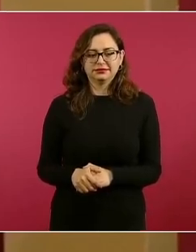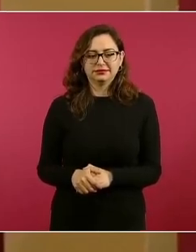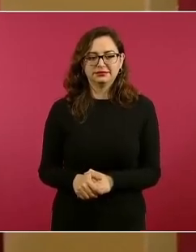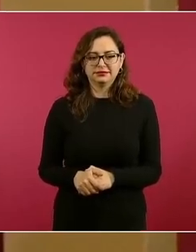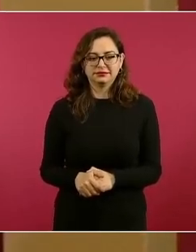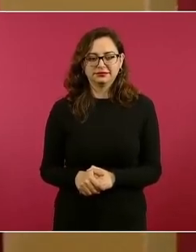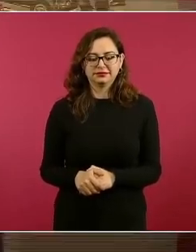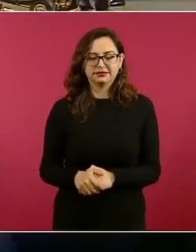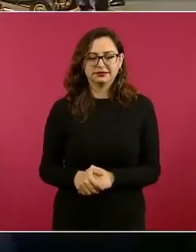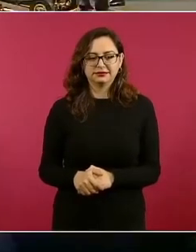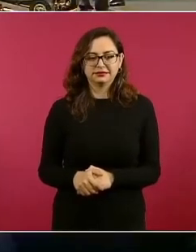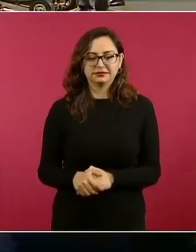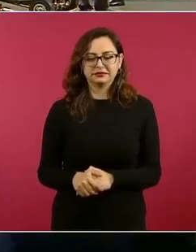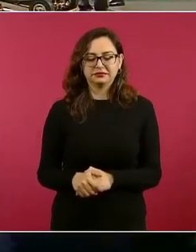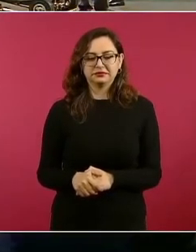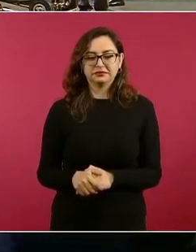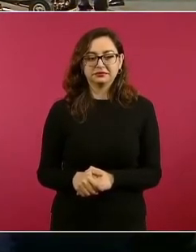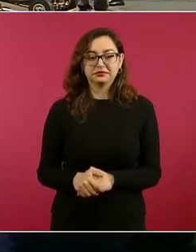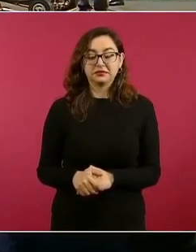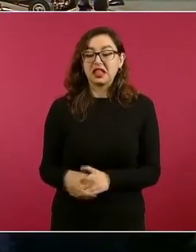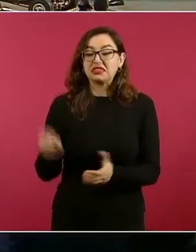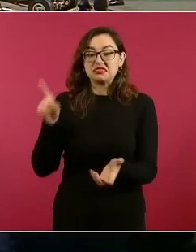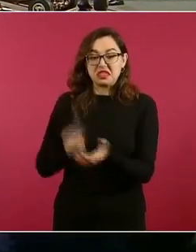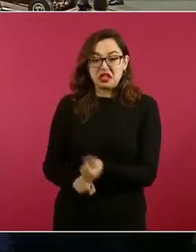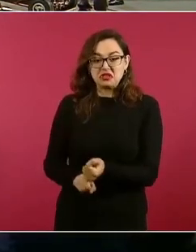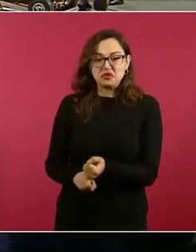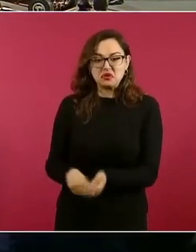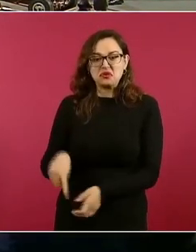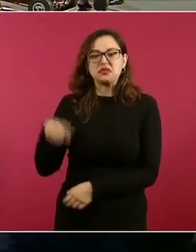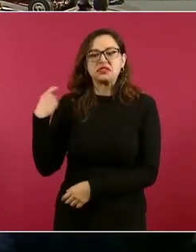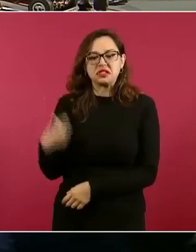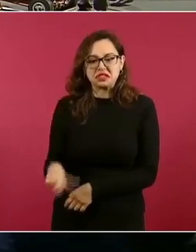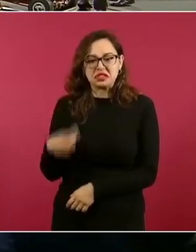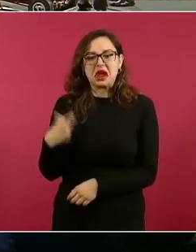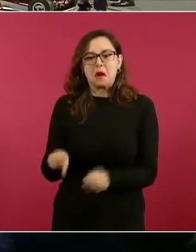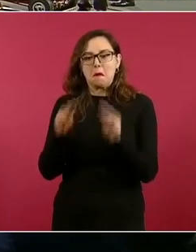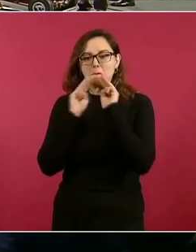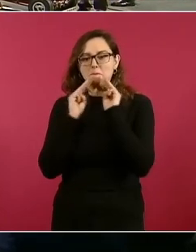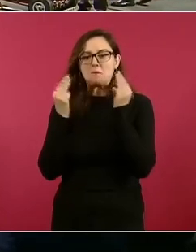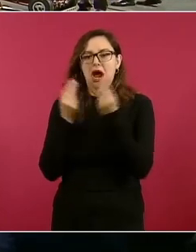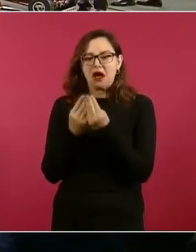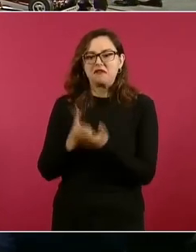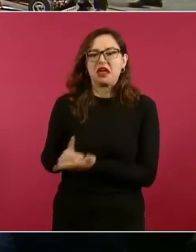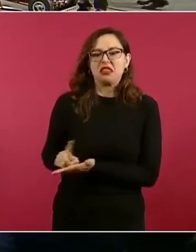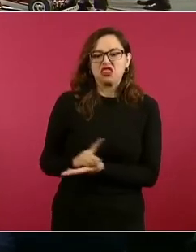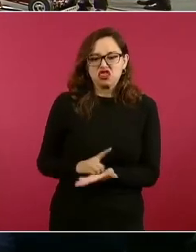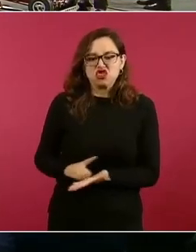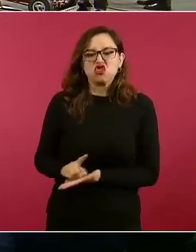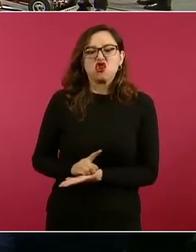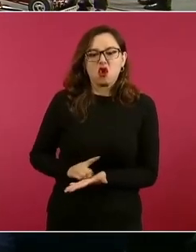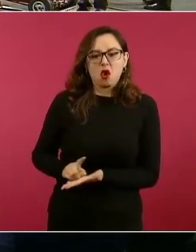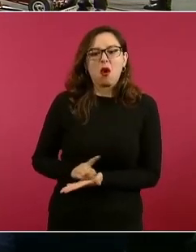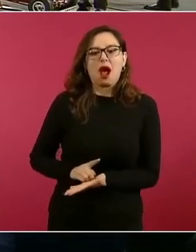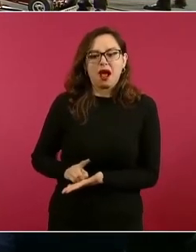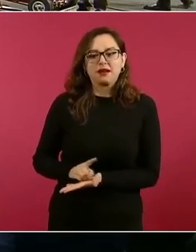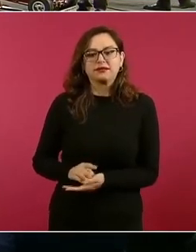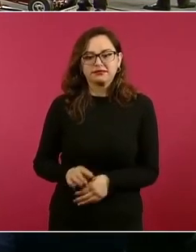Está usando dinero del narco para la campaña del Estado de México. Fíjense, un intelectual